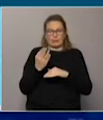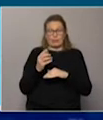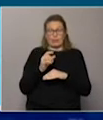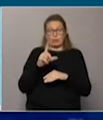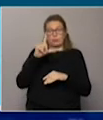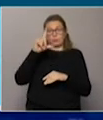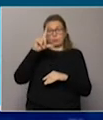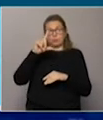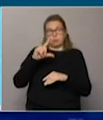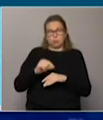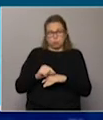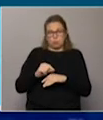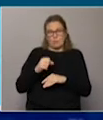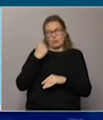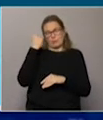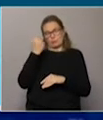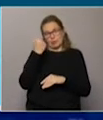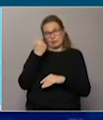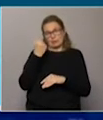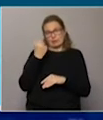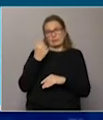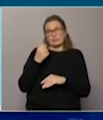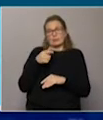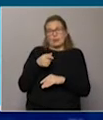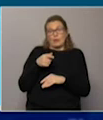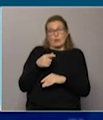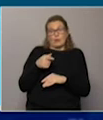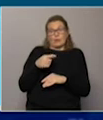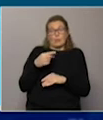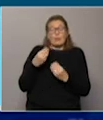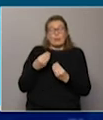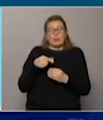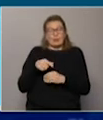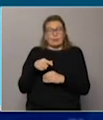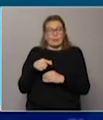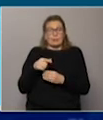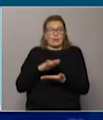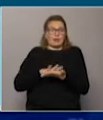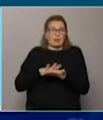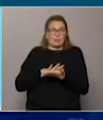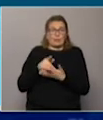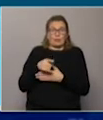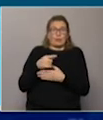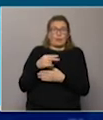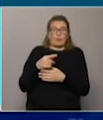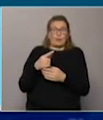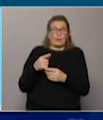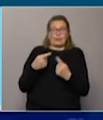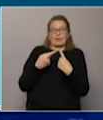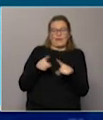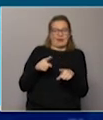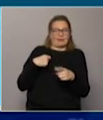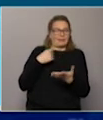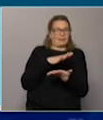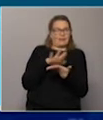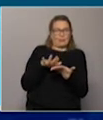de una devaluación todavía más importante. Bien. ¿Por qué hoy no está pasando eso? Básicamente porque también estás en un contexto muy atípico, que